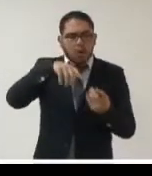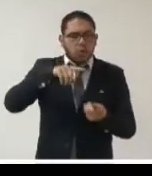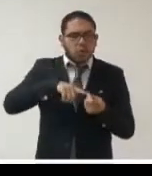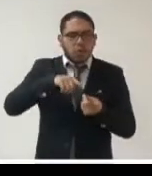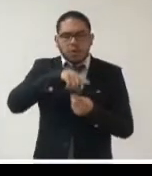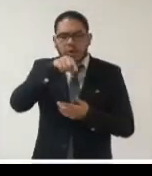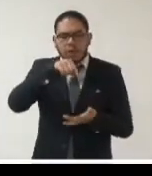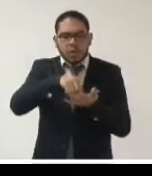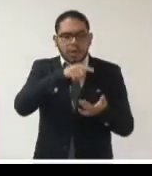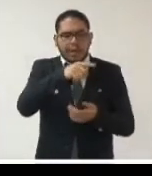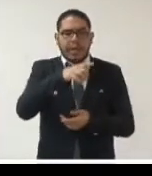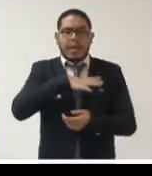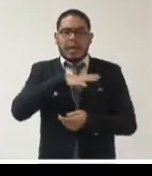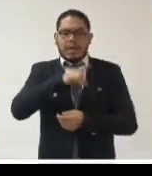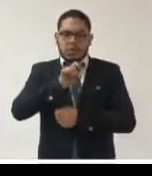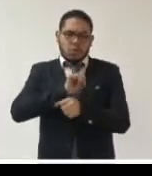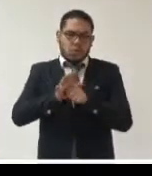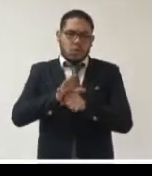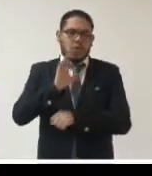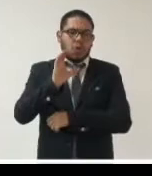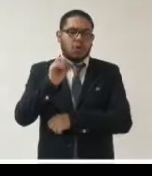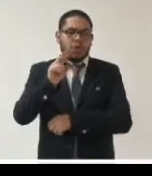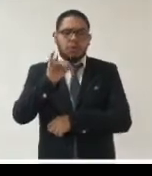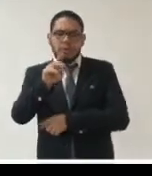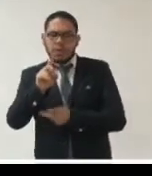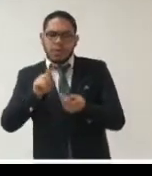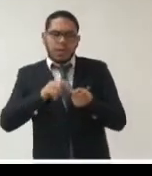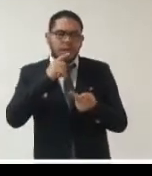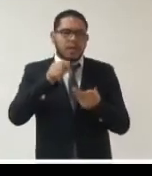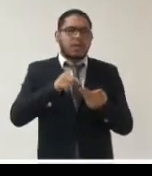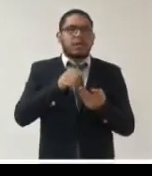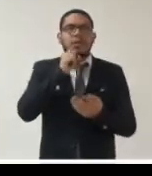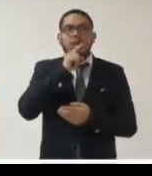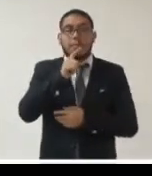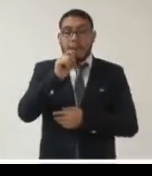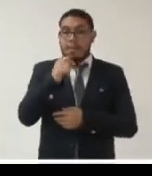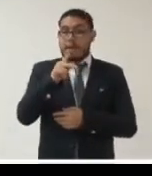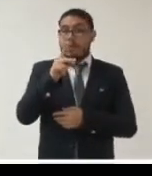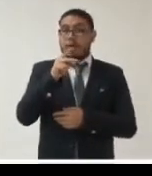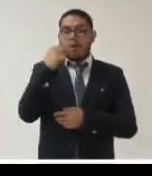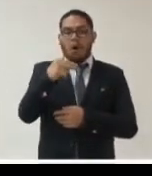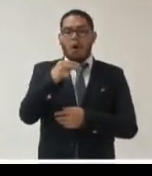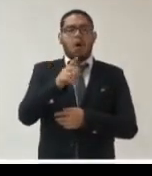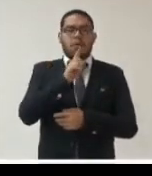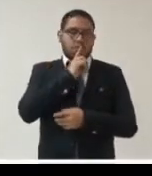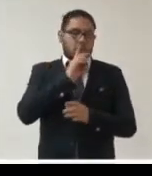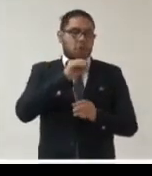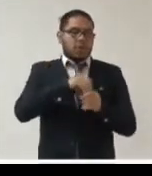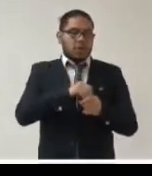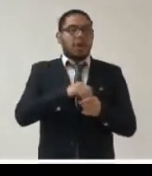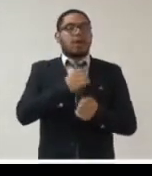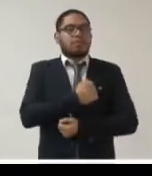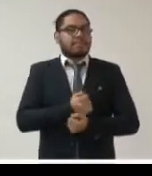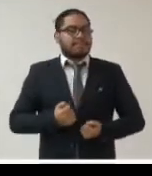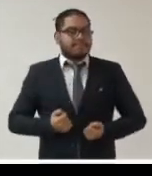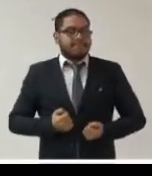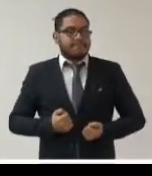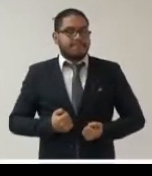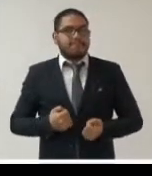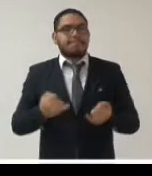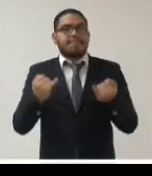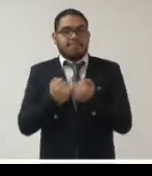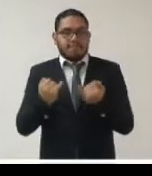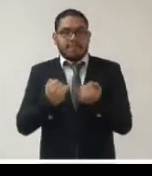sin llegar por supuesto a la identificación de ciudadanos la autoridad asistió en las políticas de privacidad en los términos y